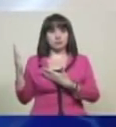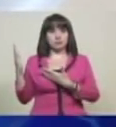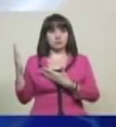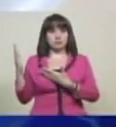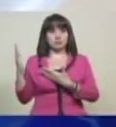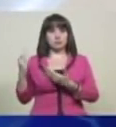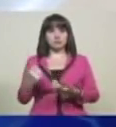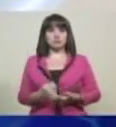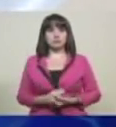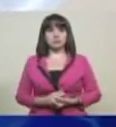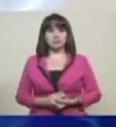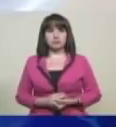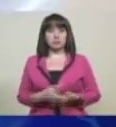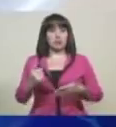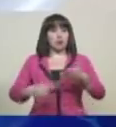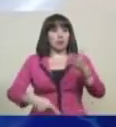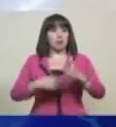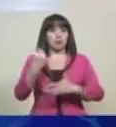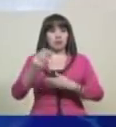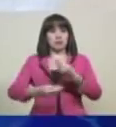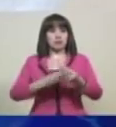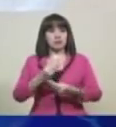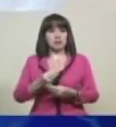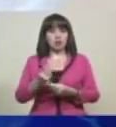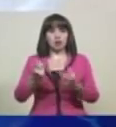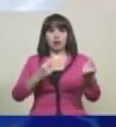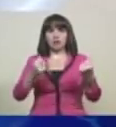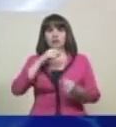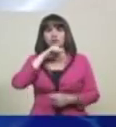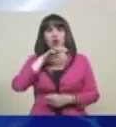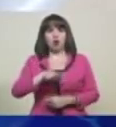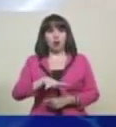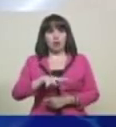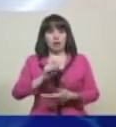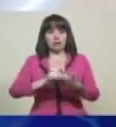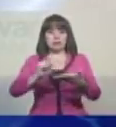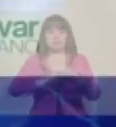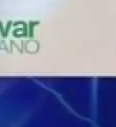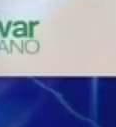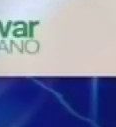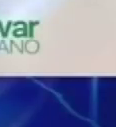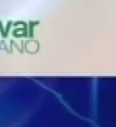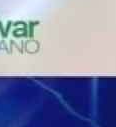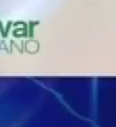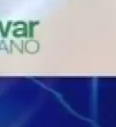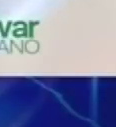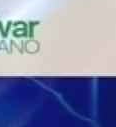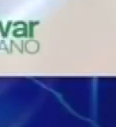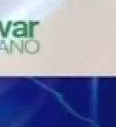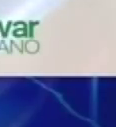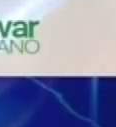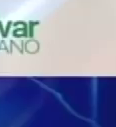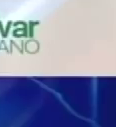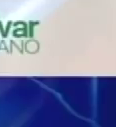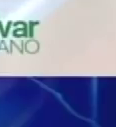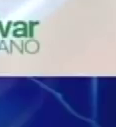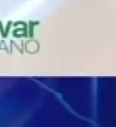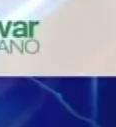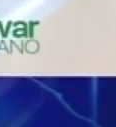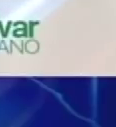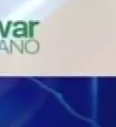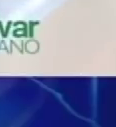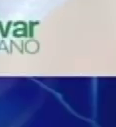Venezuela, por primera vez se está haciendo en la historia económica del mundo. Estamos escribiendo historia nueva de la economía.